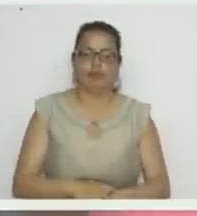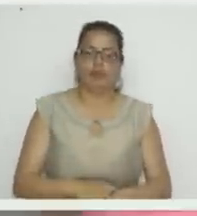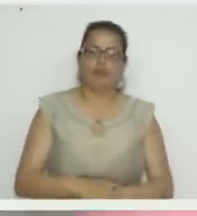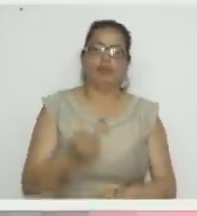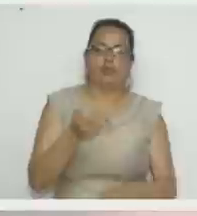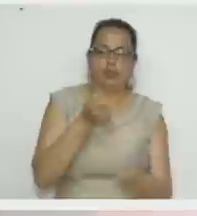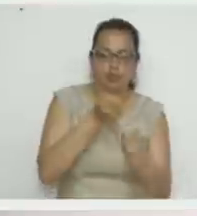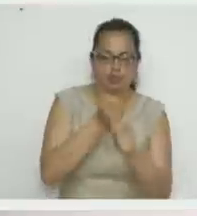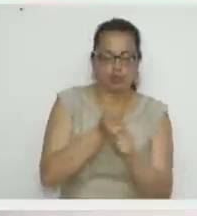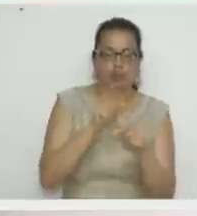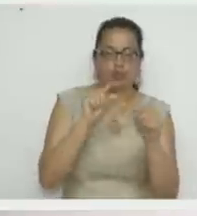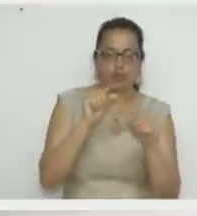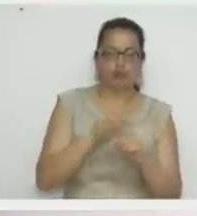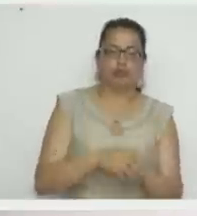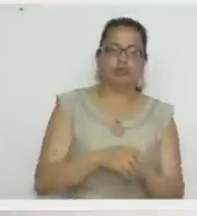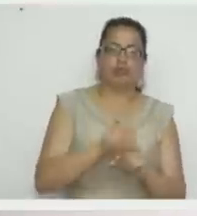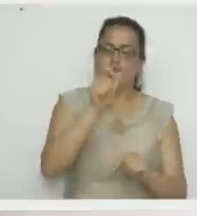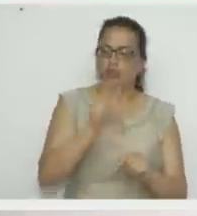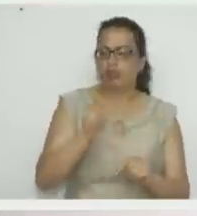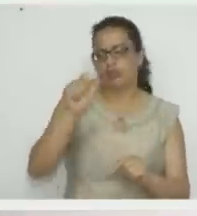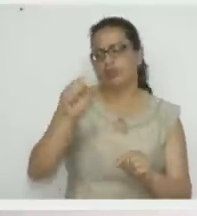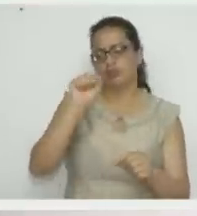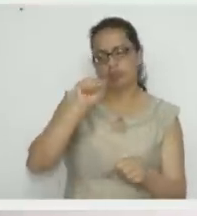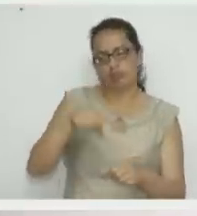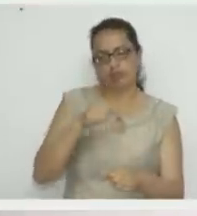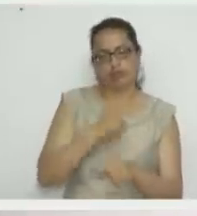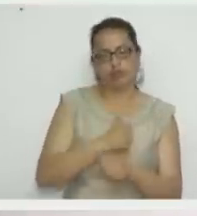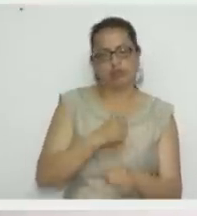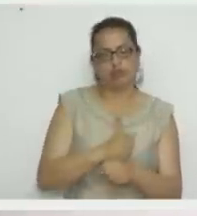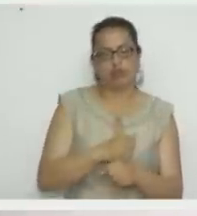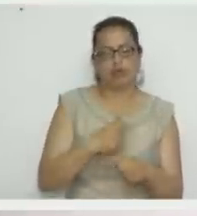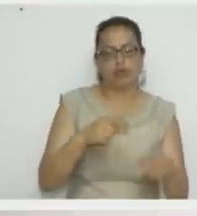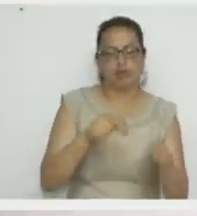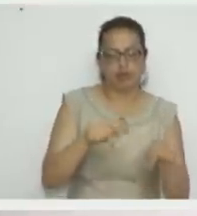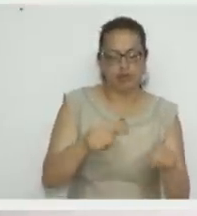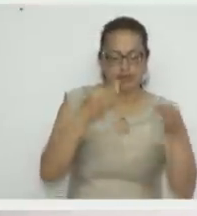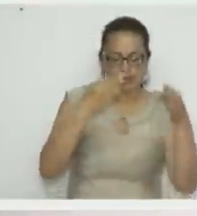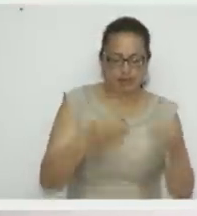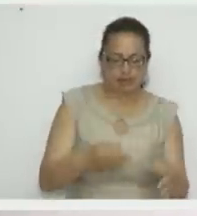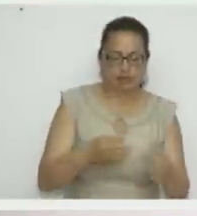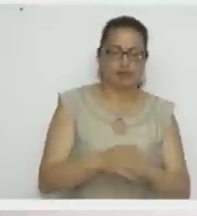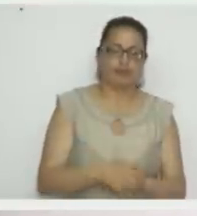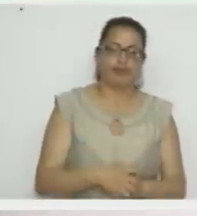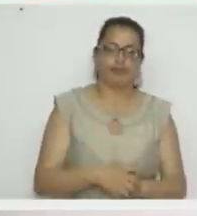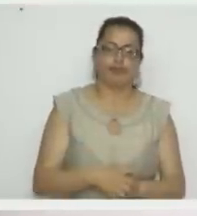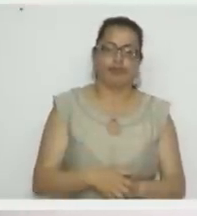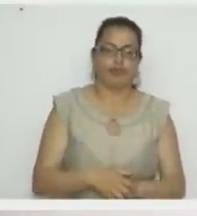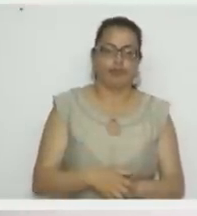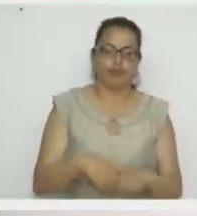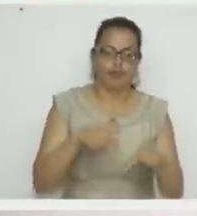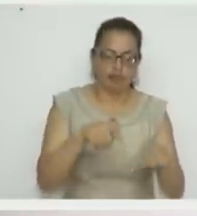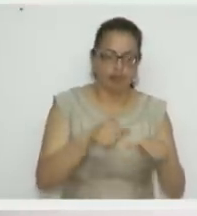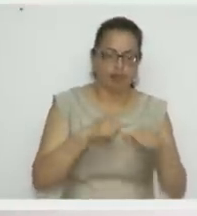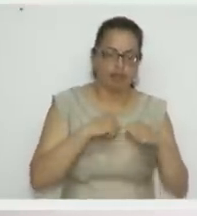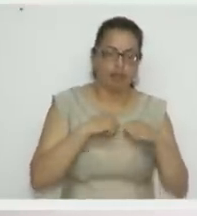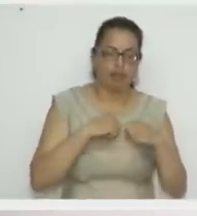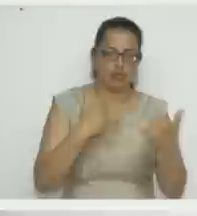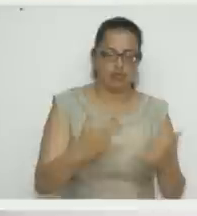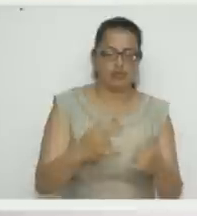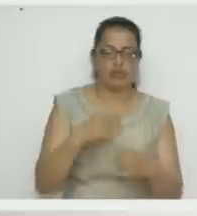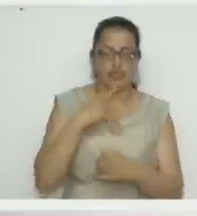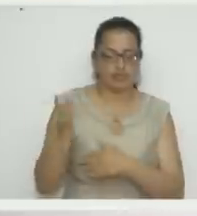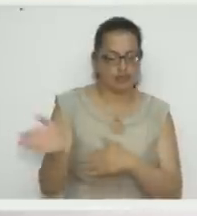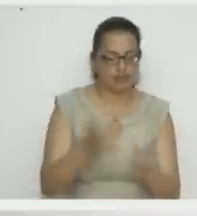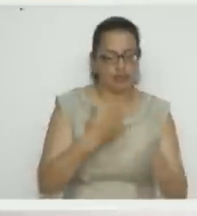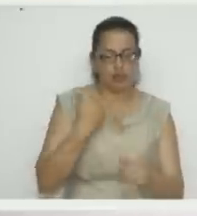poco. Hay muchas personas que por el trabajo a veces no pueden ir, pero entonces ahí siempre están pendientes del programa. Luz Berlín Figueroa dice,